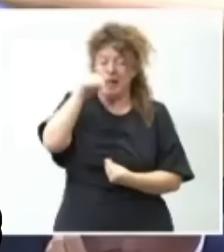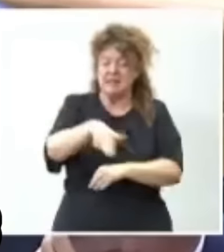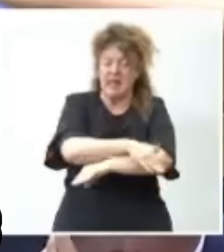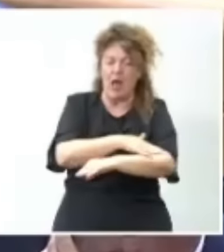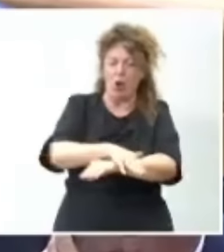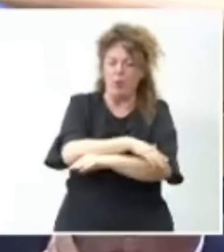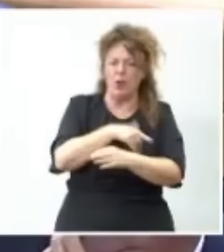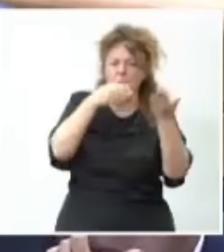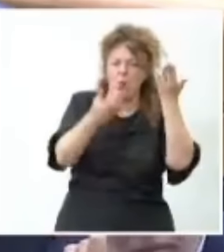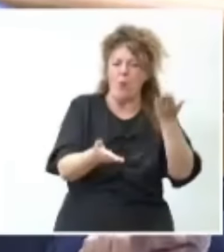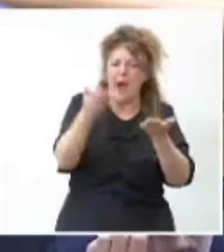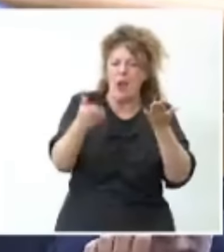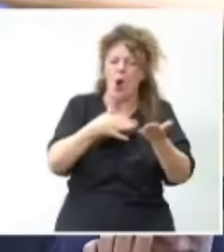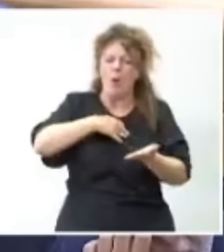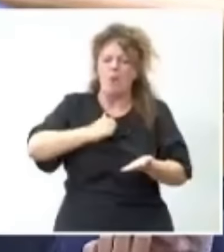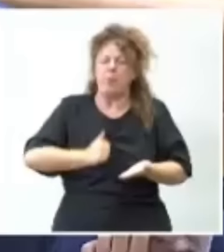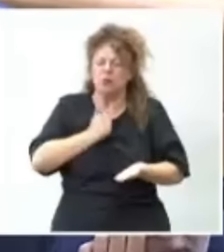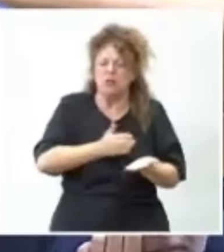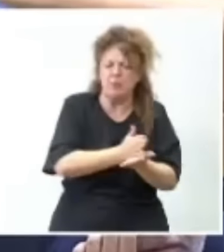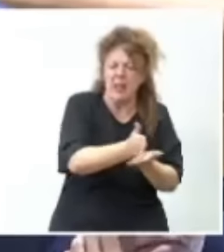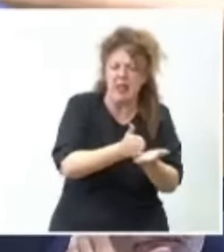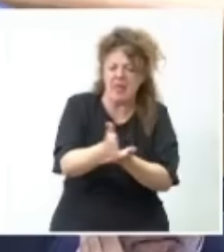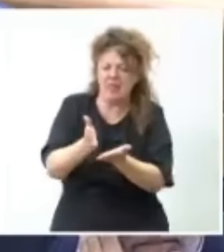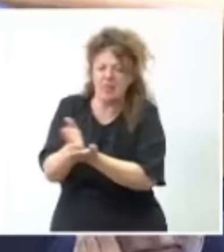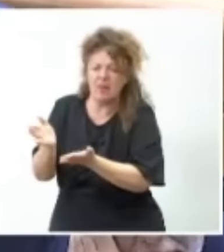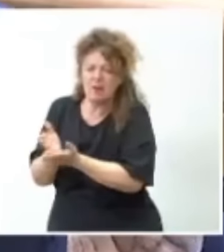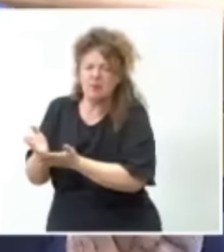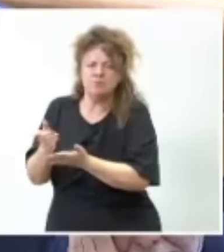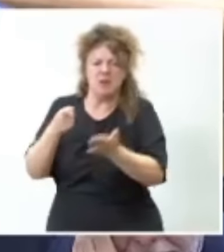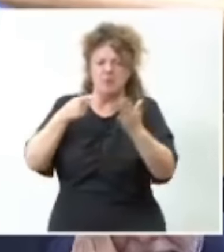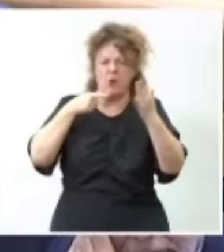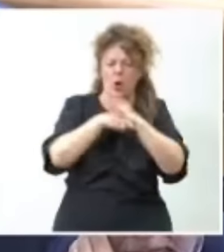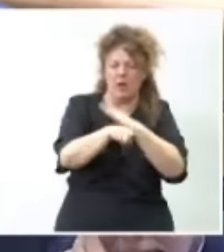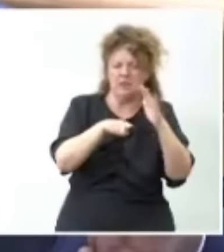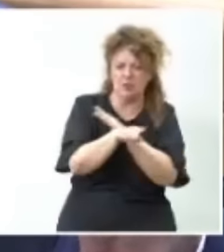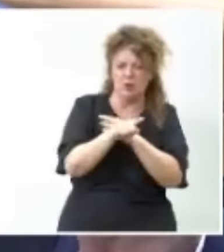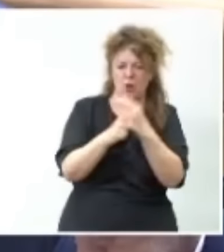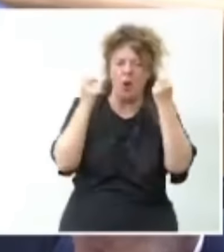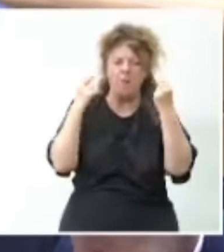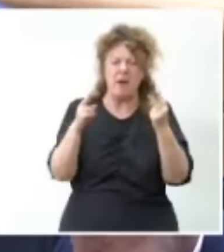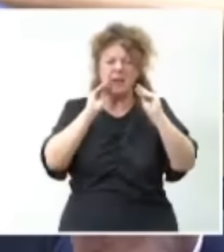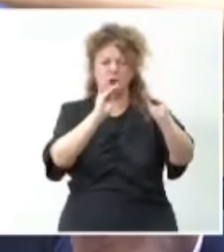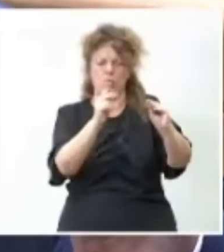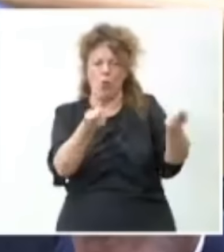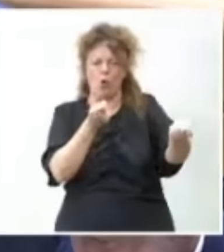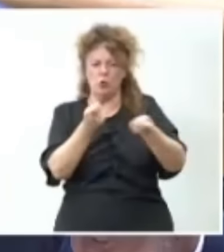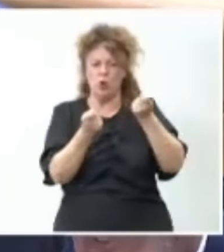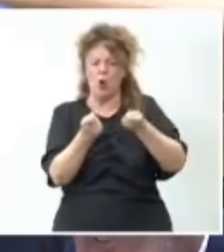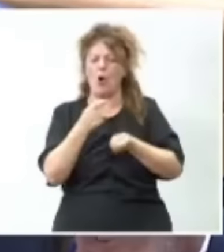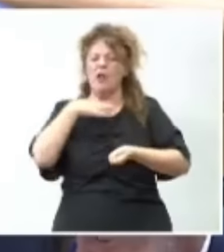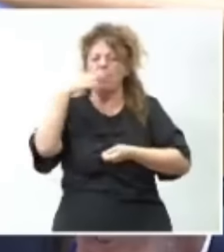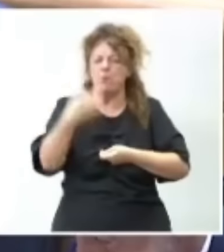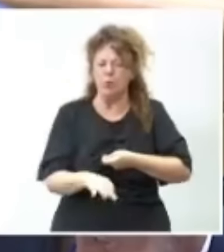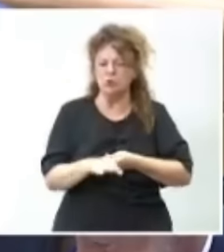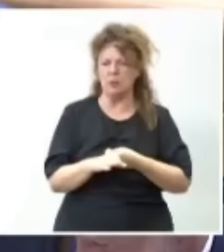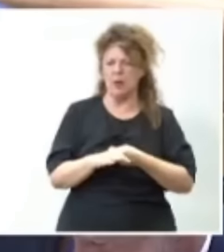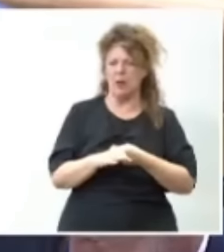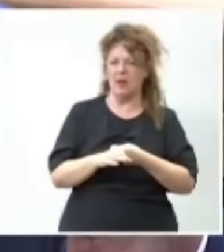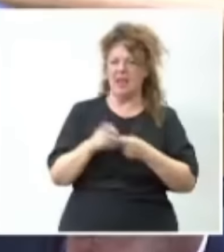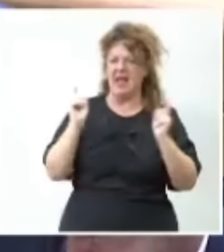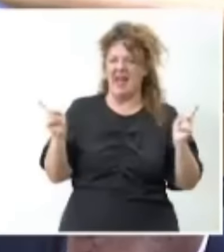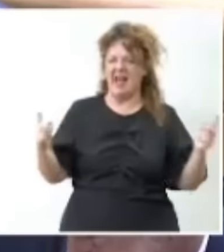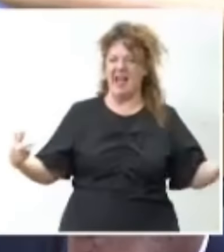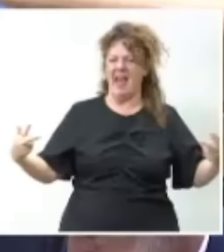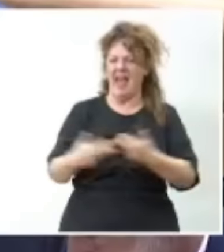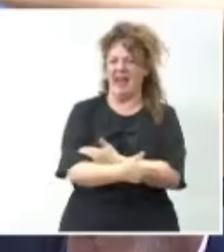valorando todas las posibilidades, tanto para su gestión como para su control y su posible erradicación,